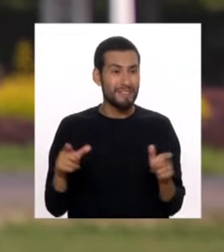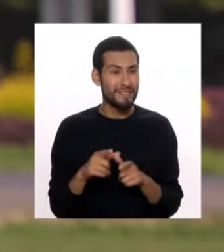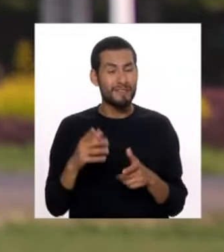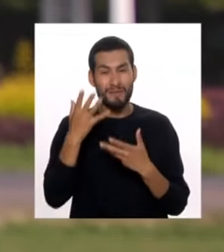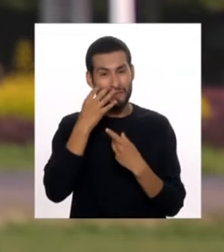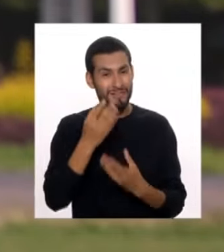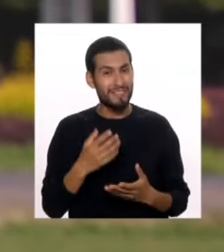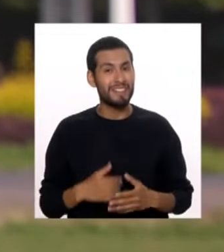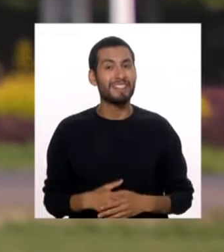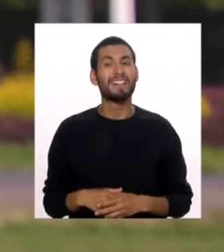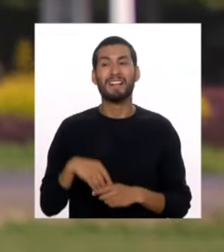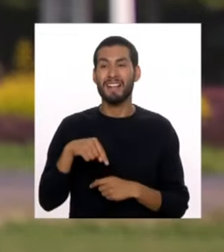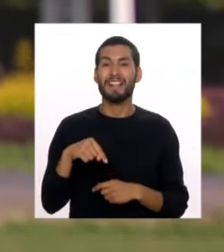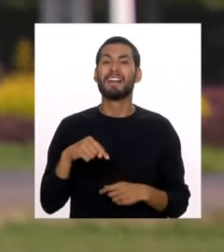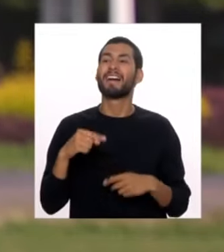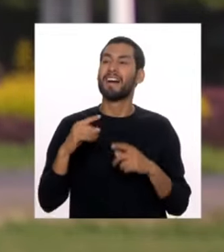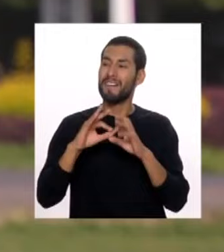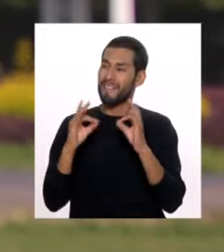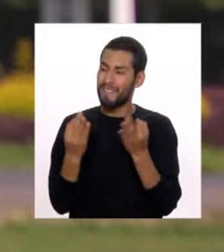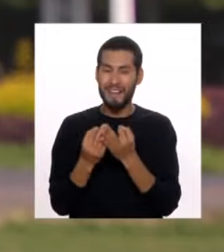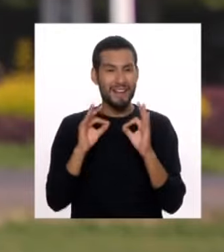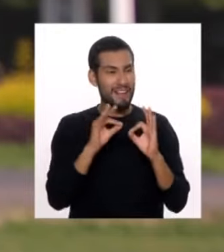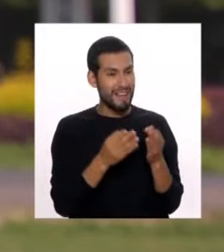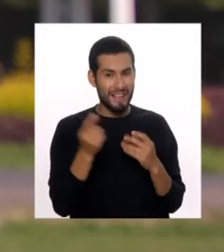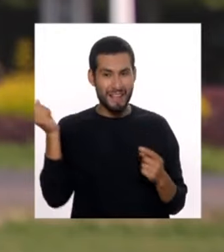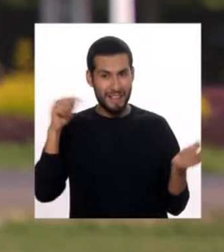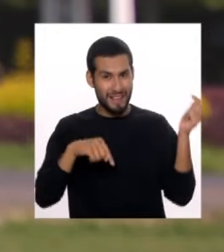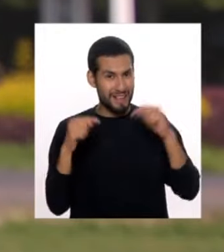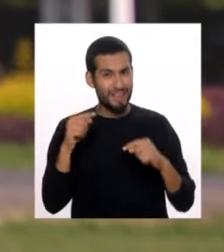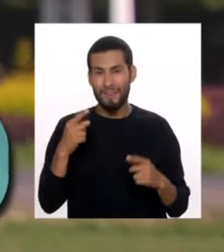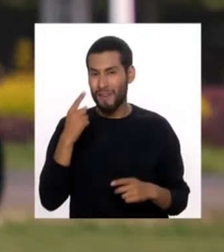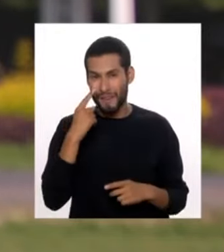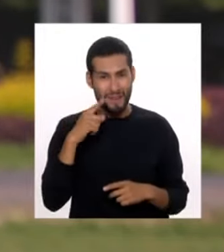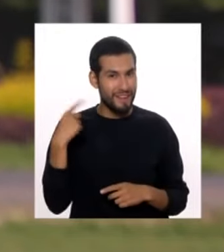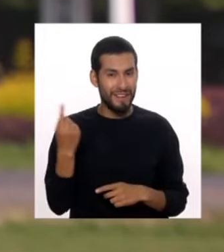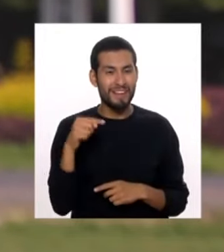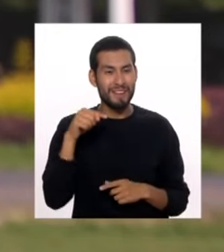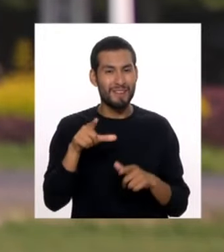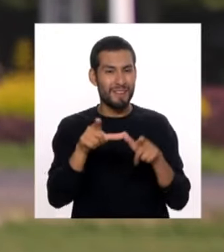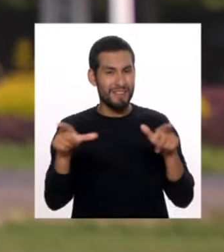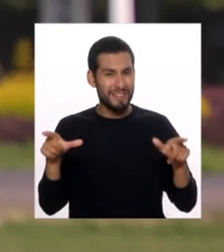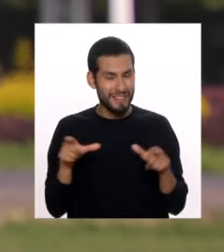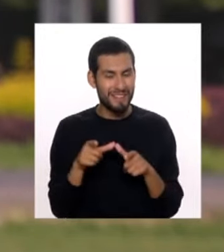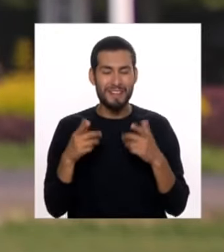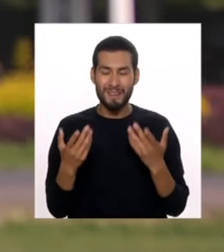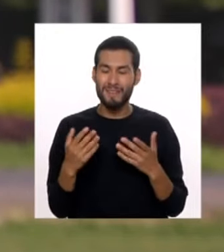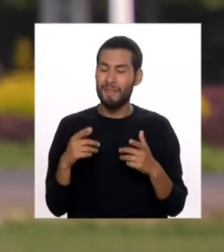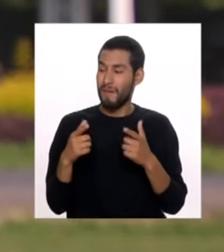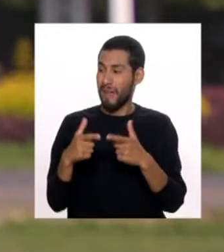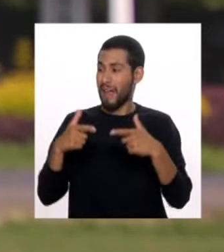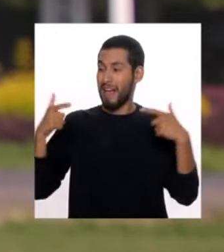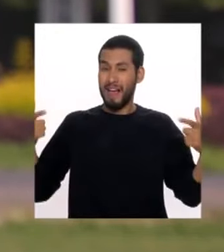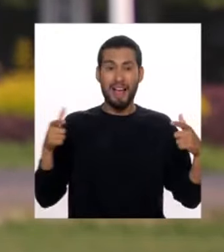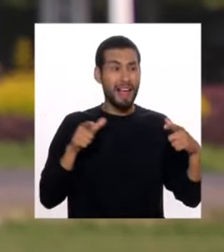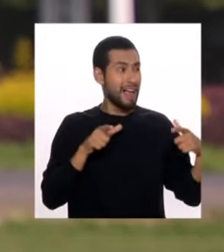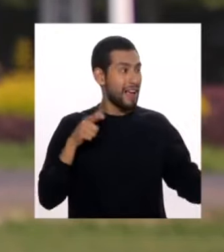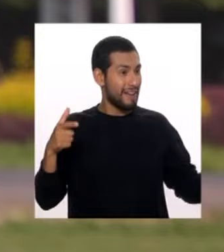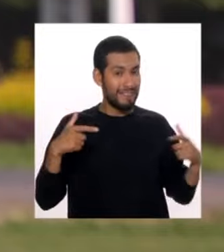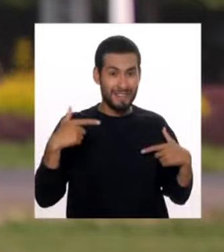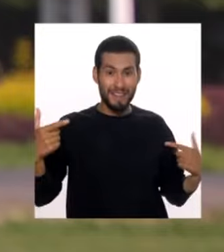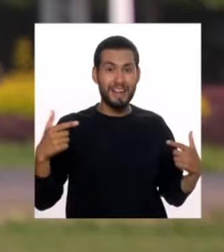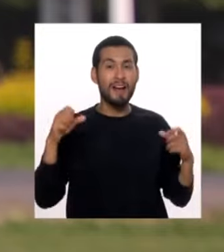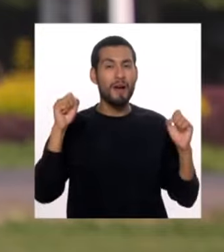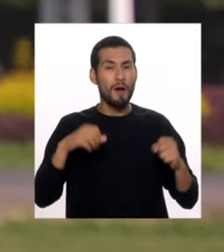siempre suelen venir familias. Creo que todos conocemos este espacio bastante amplio y sobre todo